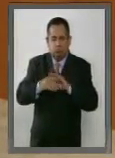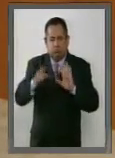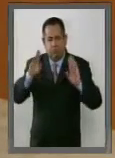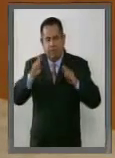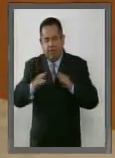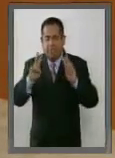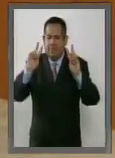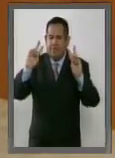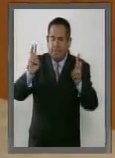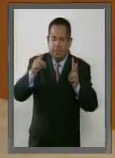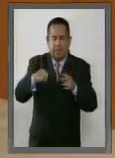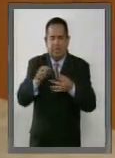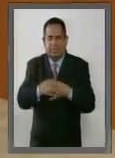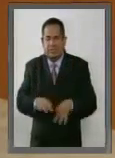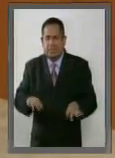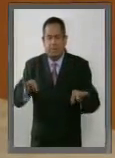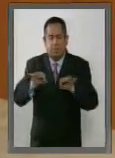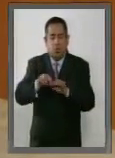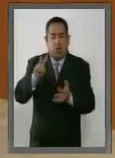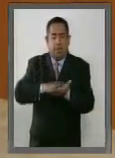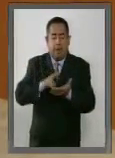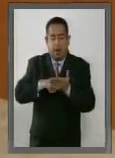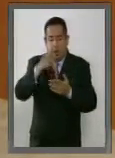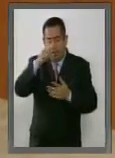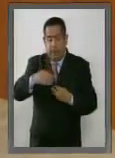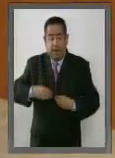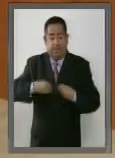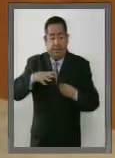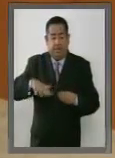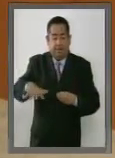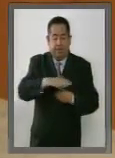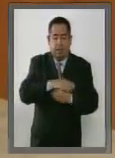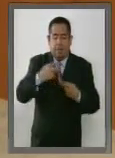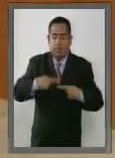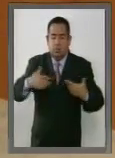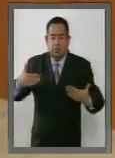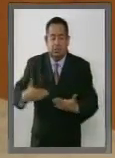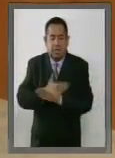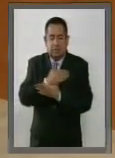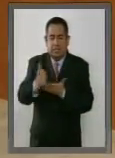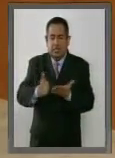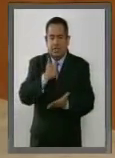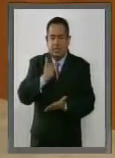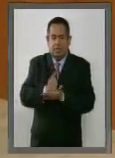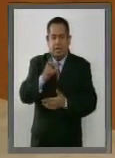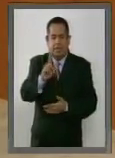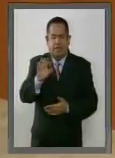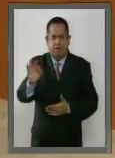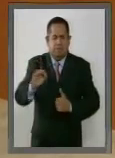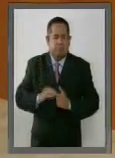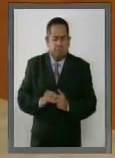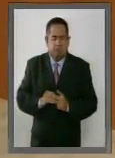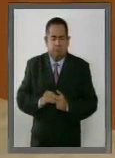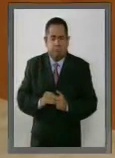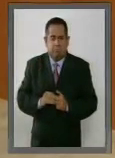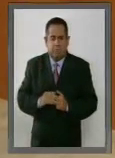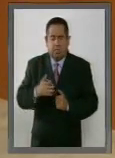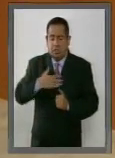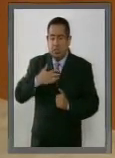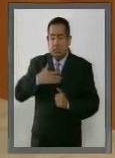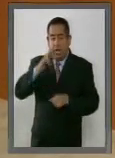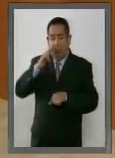este tema de vital importancia para la vida de los ciudadanos del Distrito Federal. Nuestra